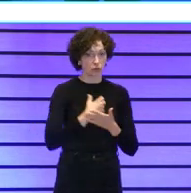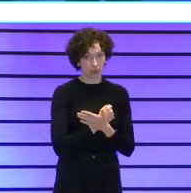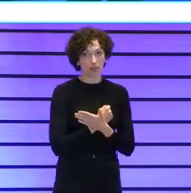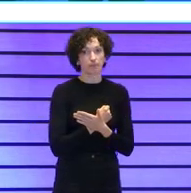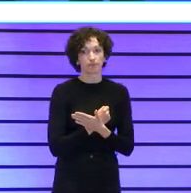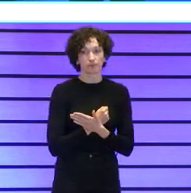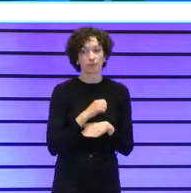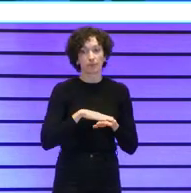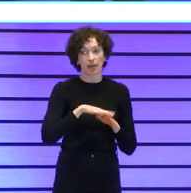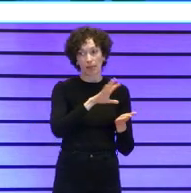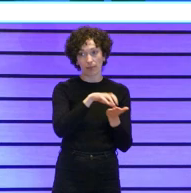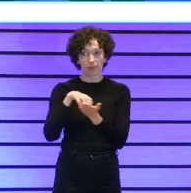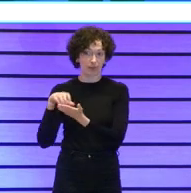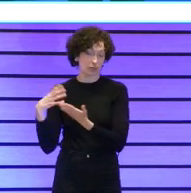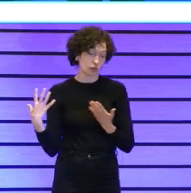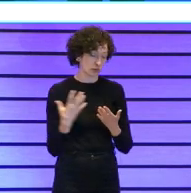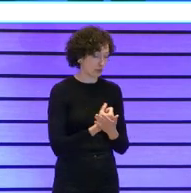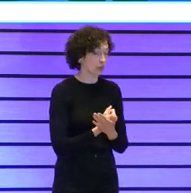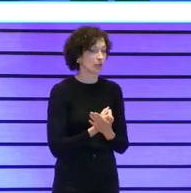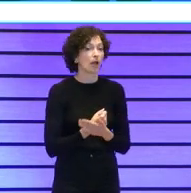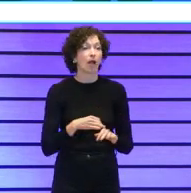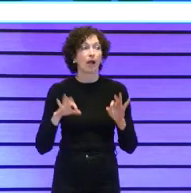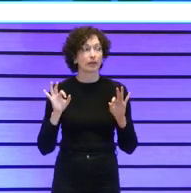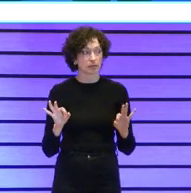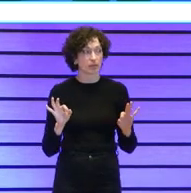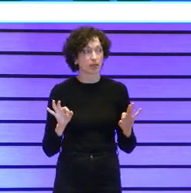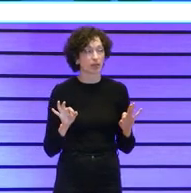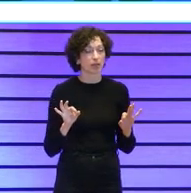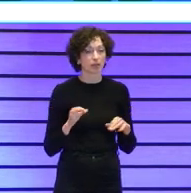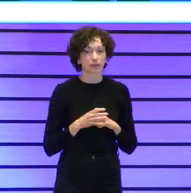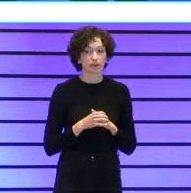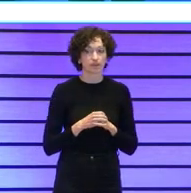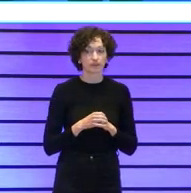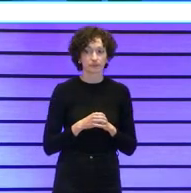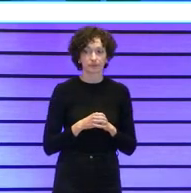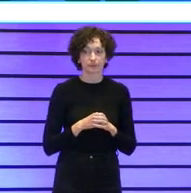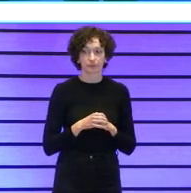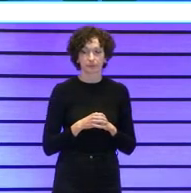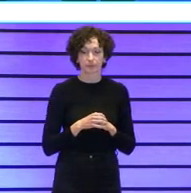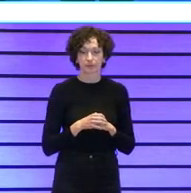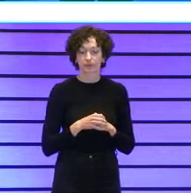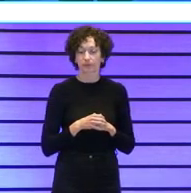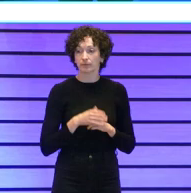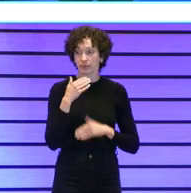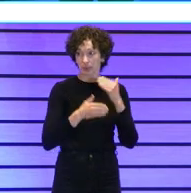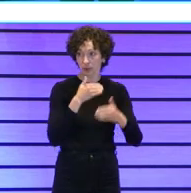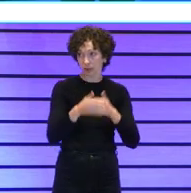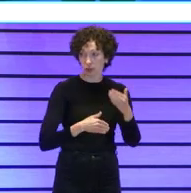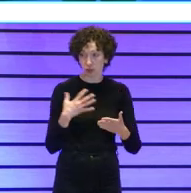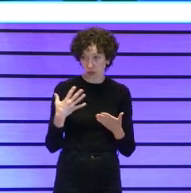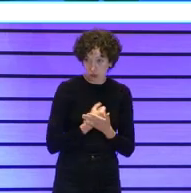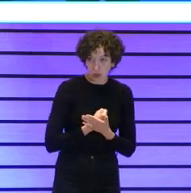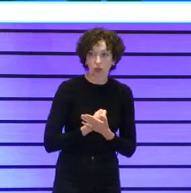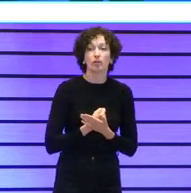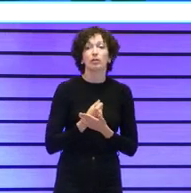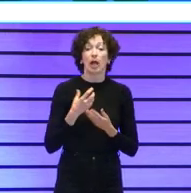para todos los centros de tal manera que acompañáramos en el en todo el proceso y